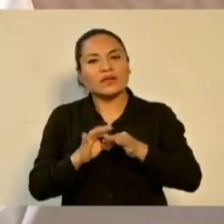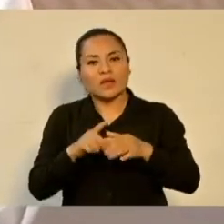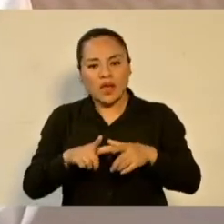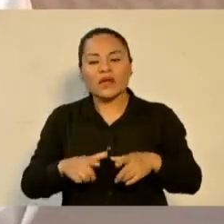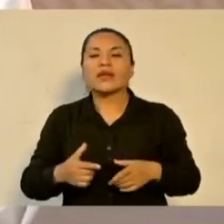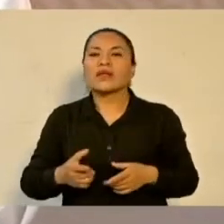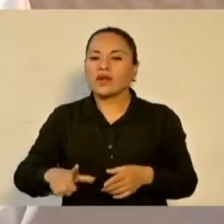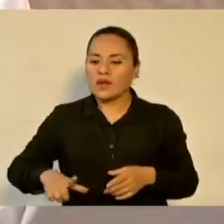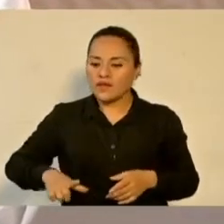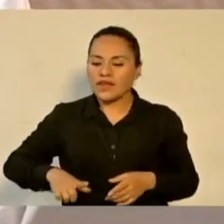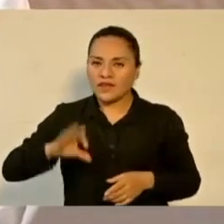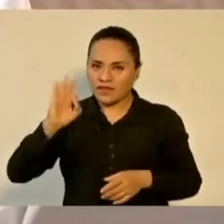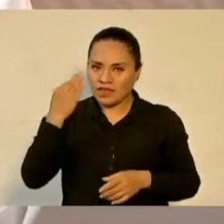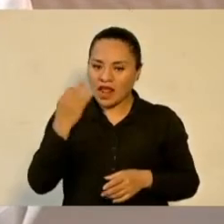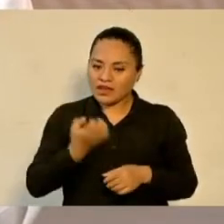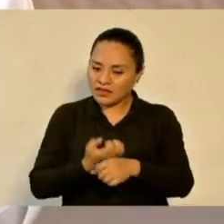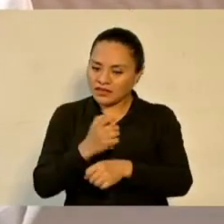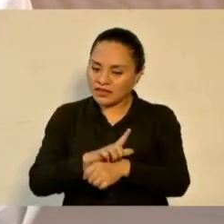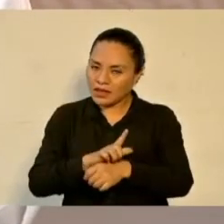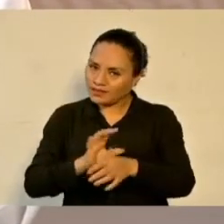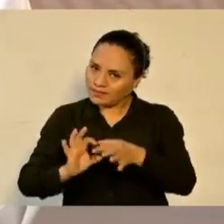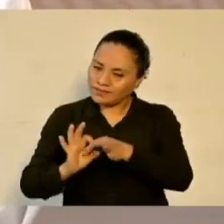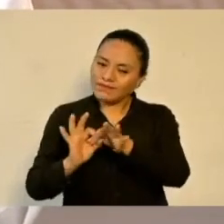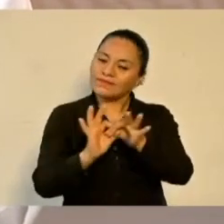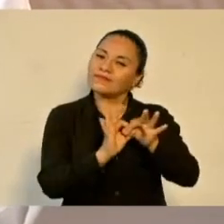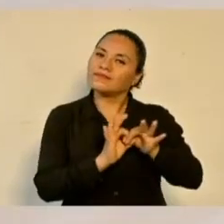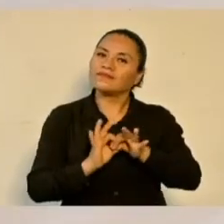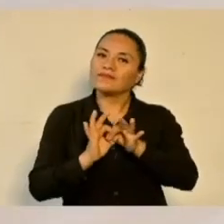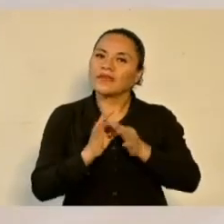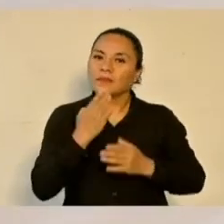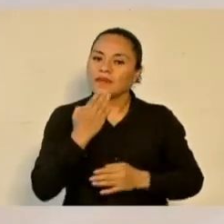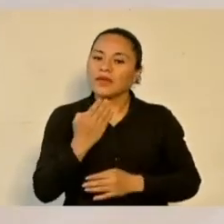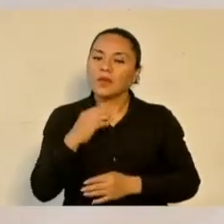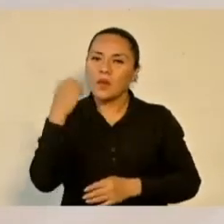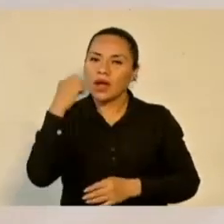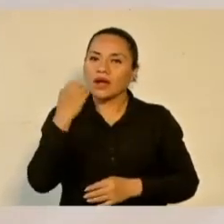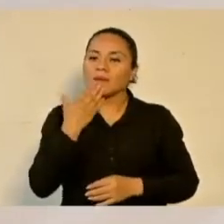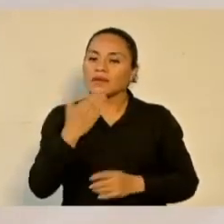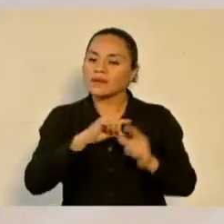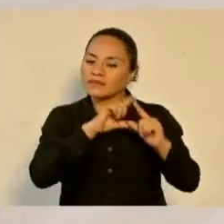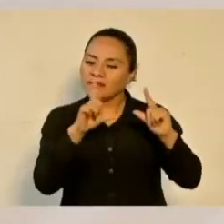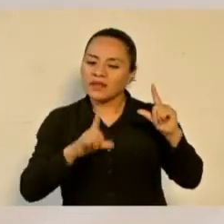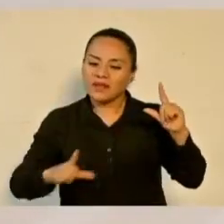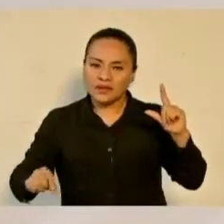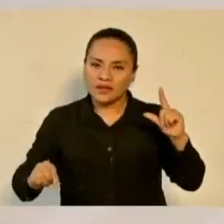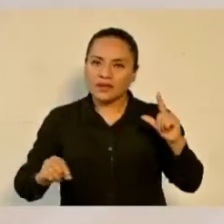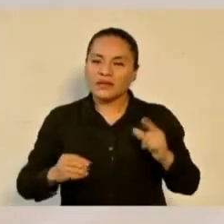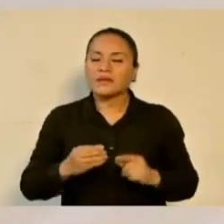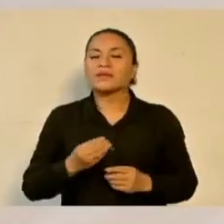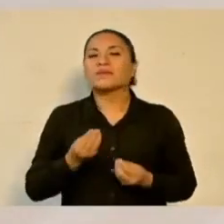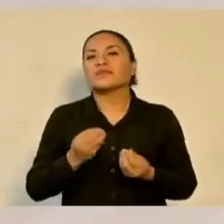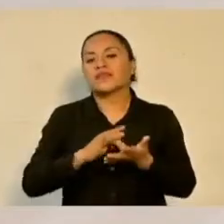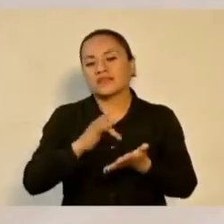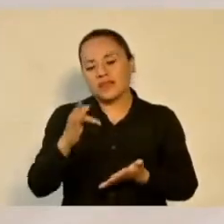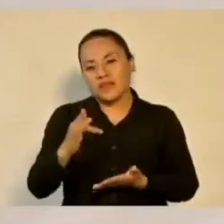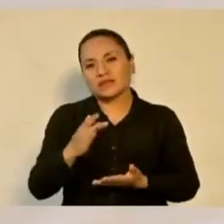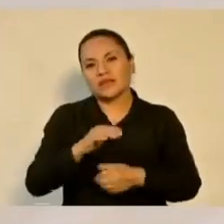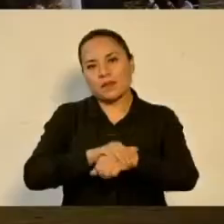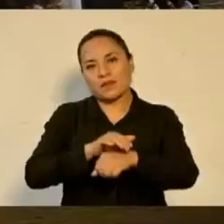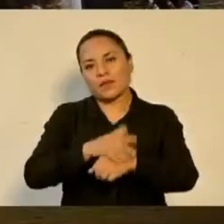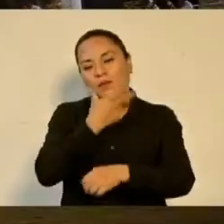en bien del pueblo, en bien de Oaxaca, en bien de la nación. Muchas gracias, amigas y amigos.